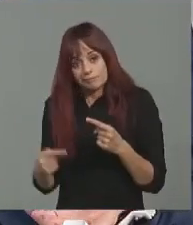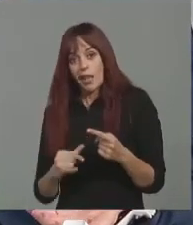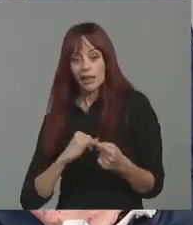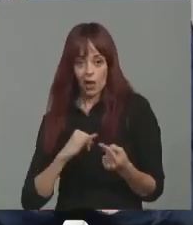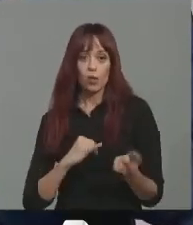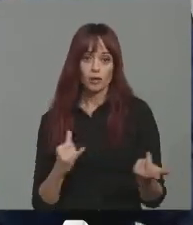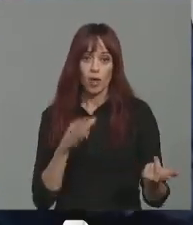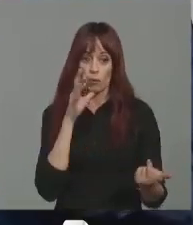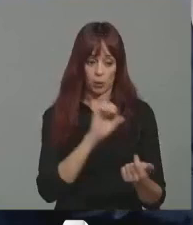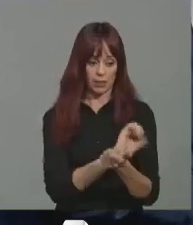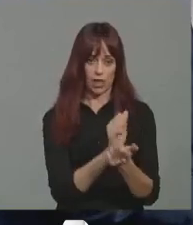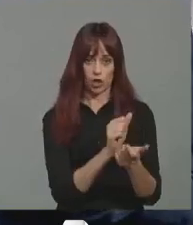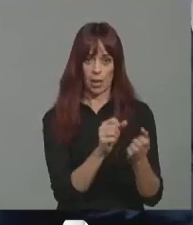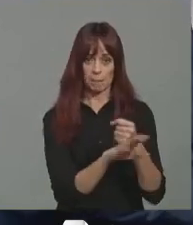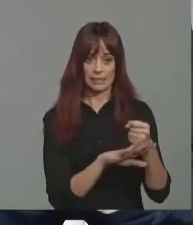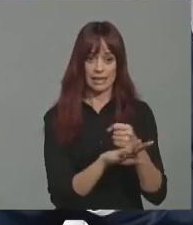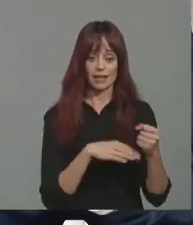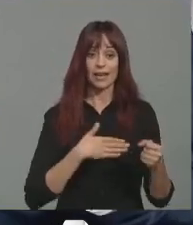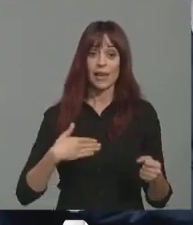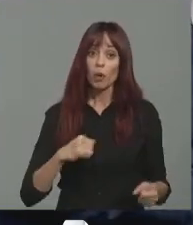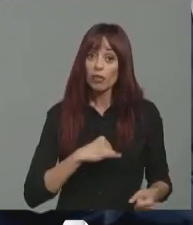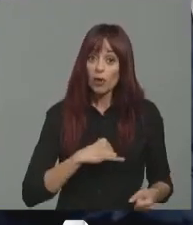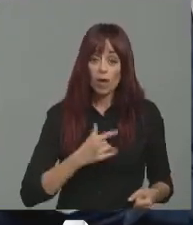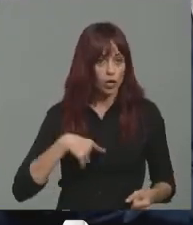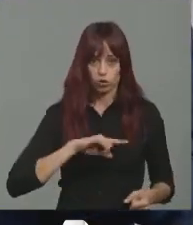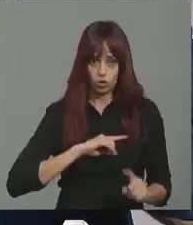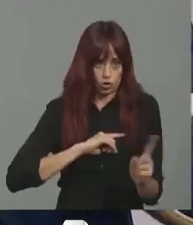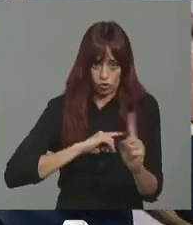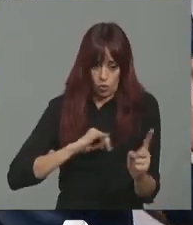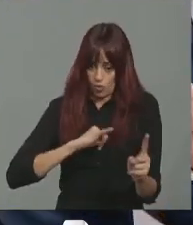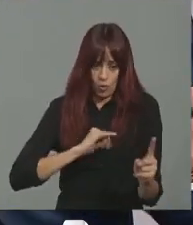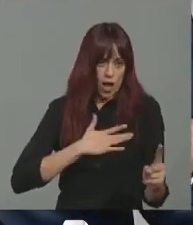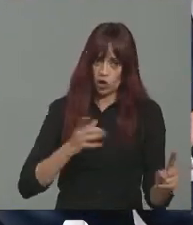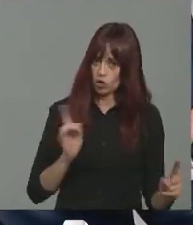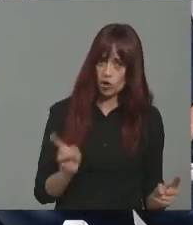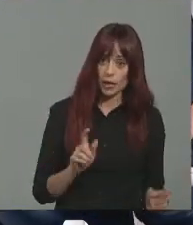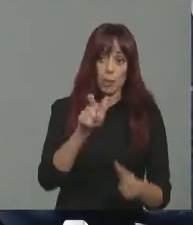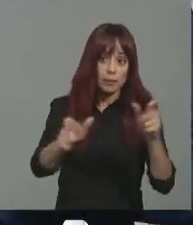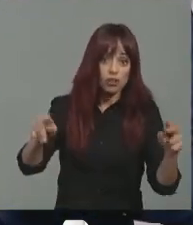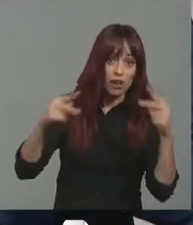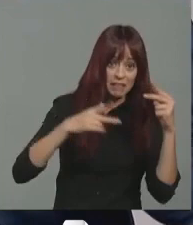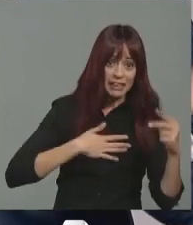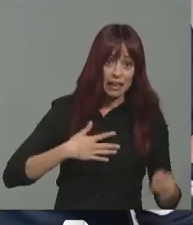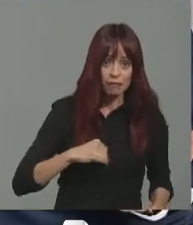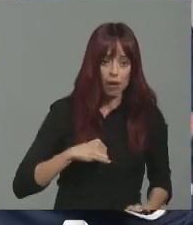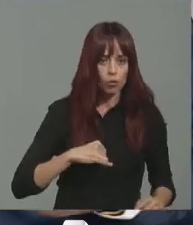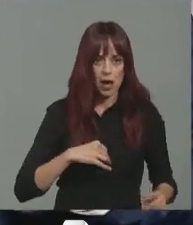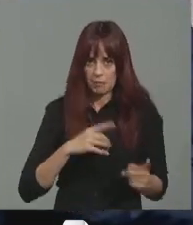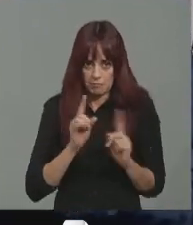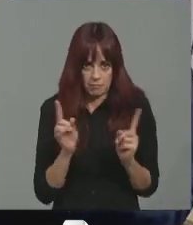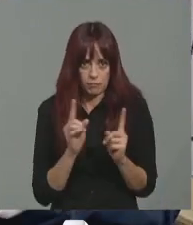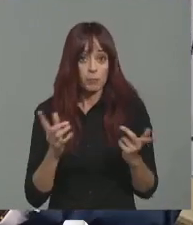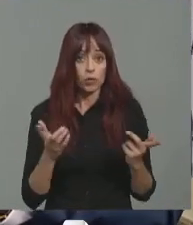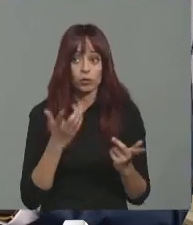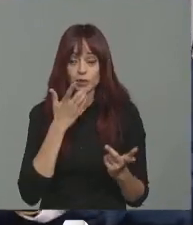prestaciones básicas. ¿Queremos endeudarnos? Evidentemente no. Ni usted, ni yo, ni ningún espectador que nos esté escuchando desea acudir a la deuda. Pero es que